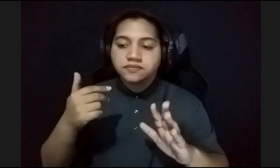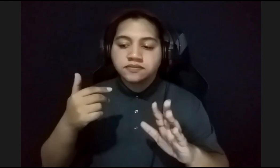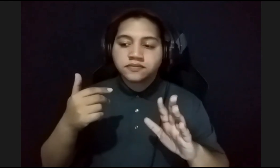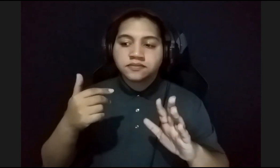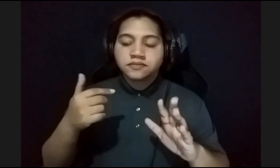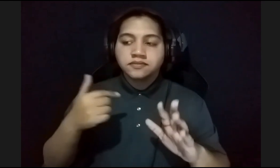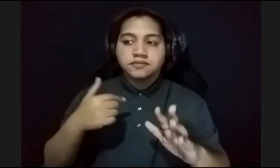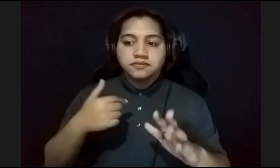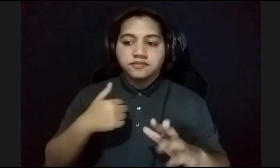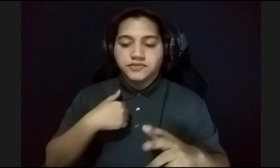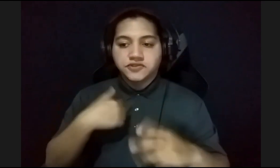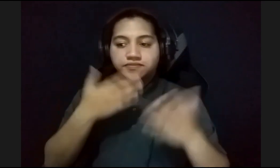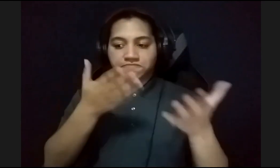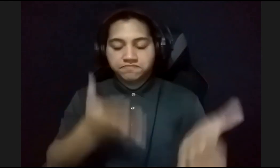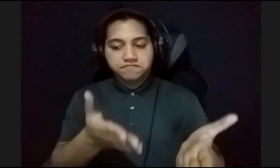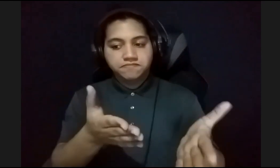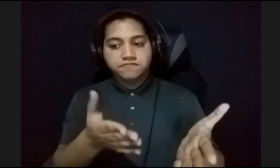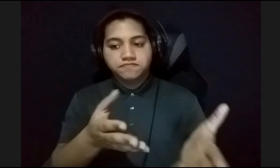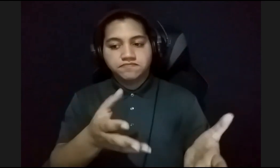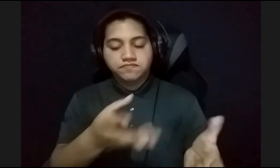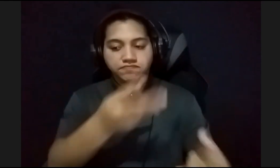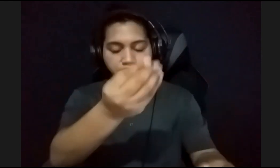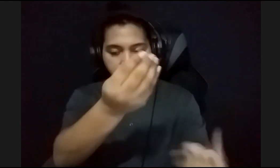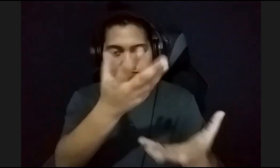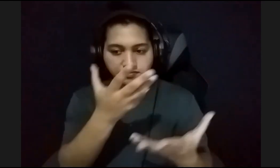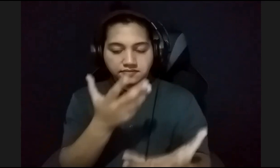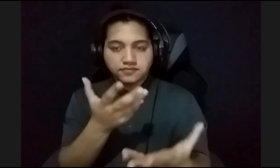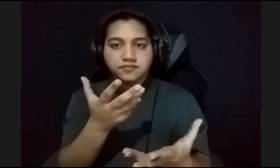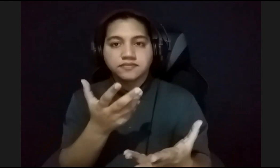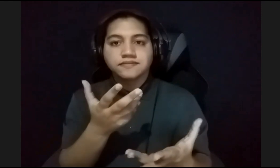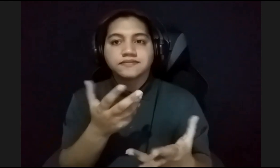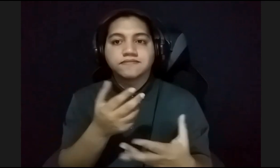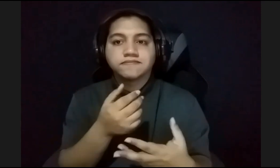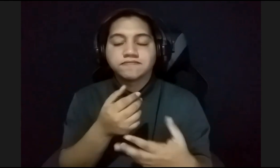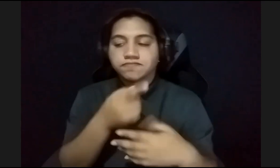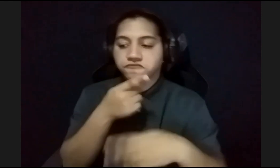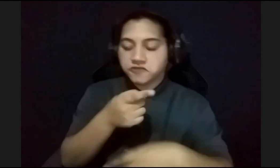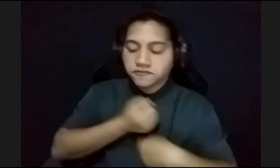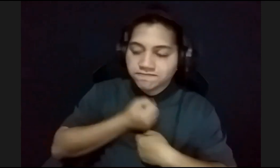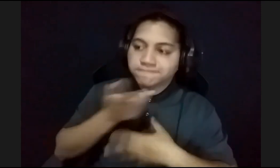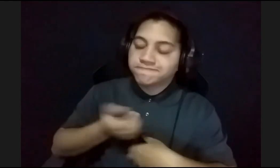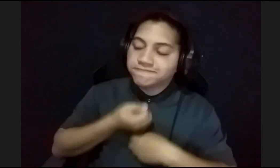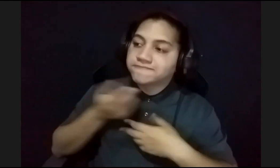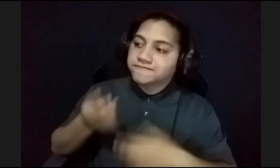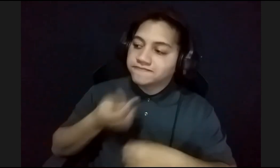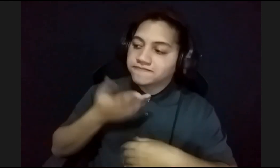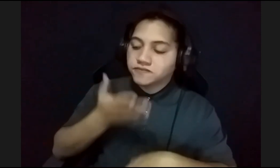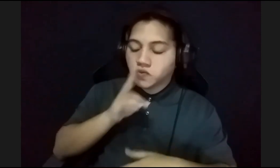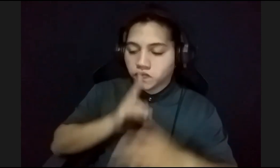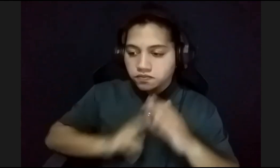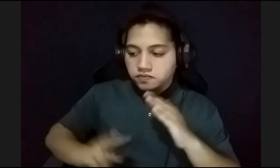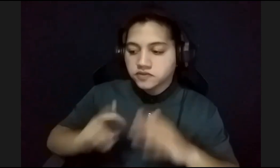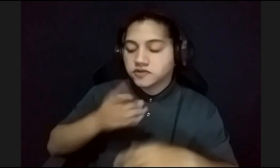primera fuente que te expresara el maestro, el pintor con su humildad, con sus